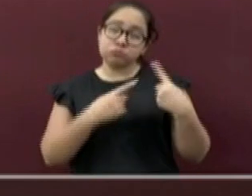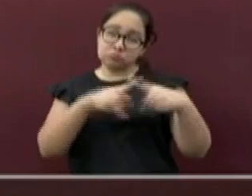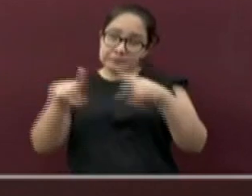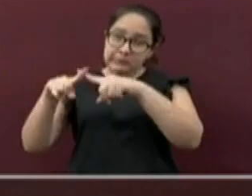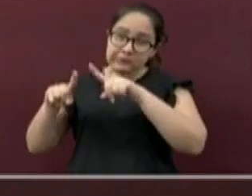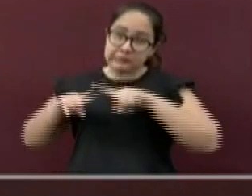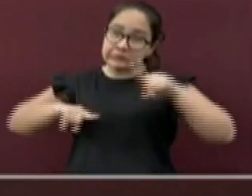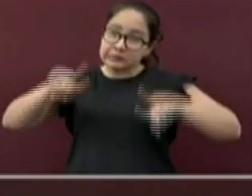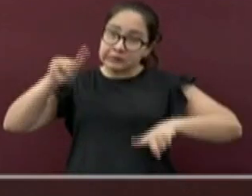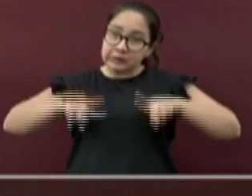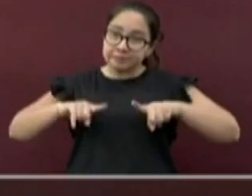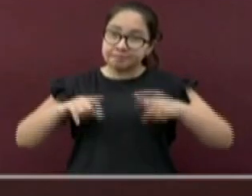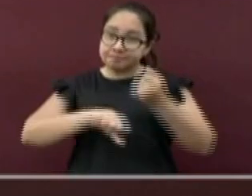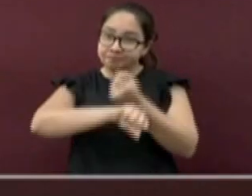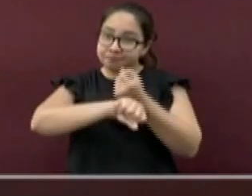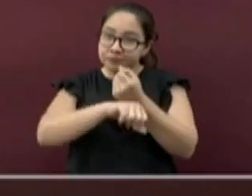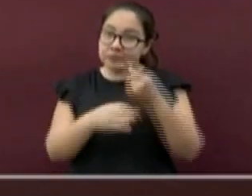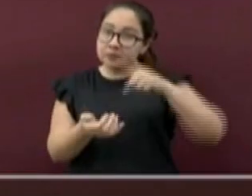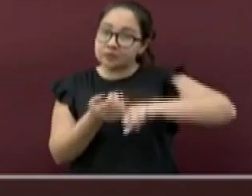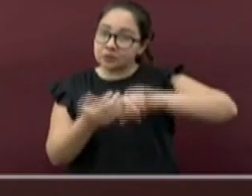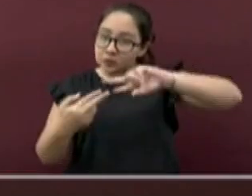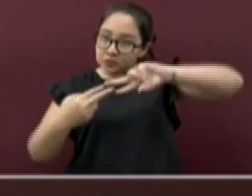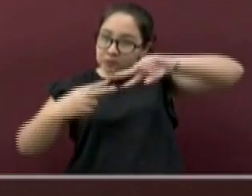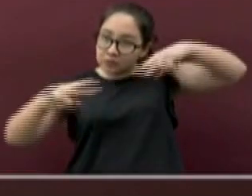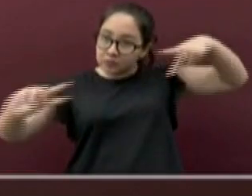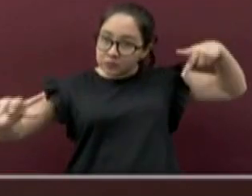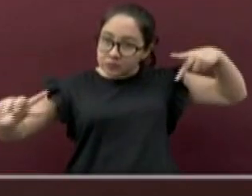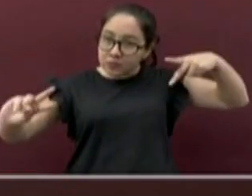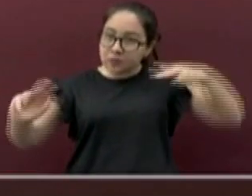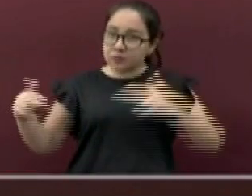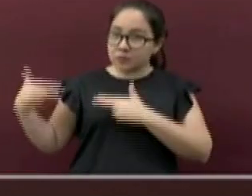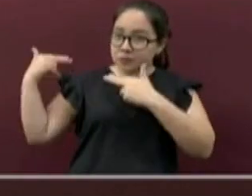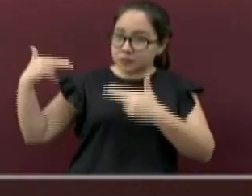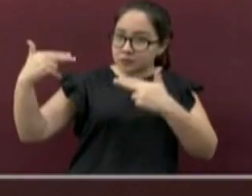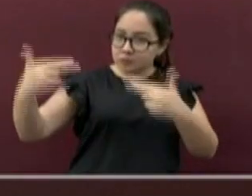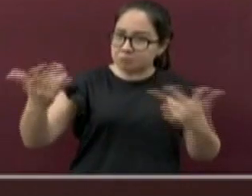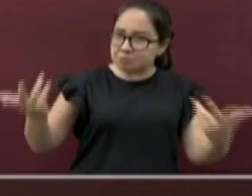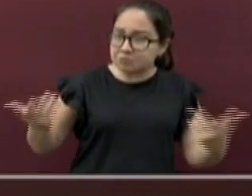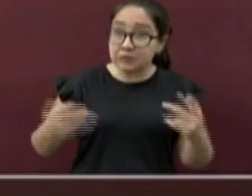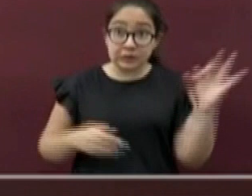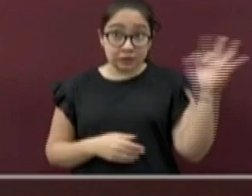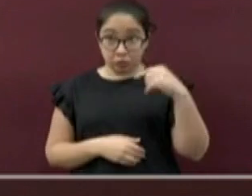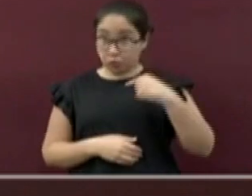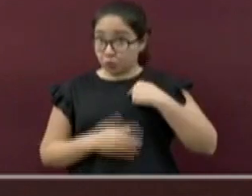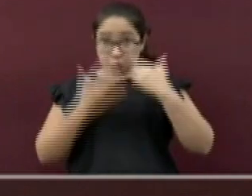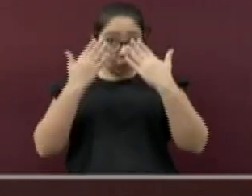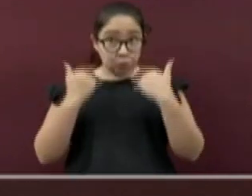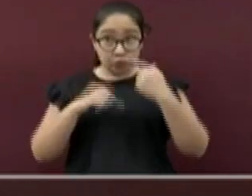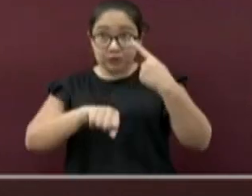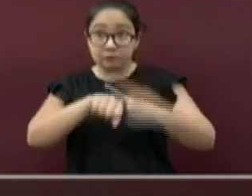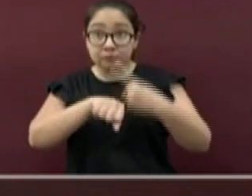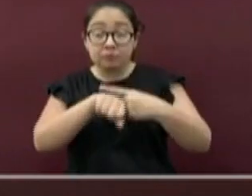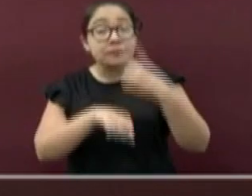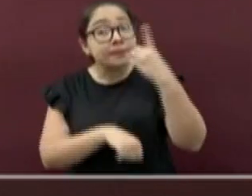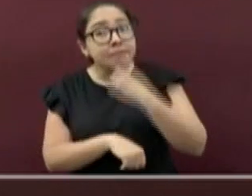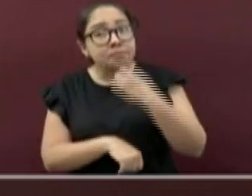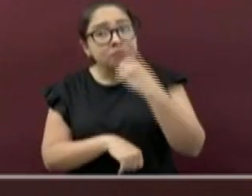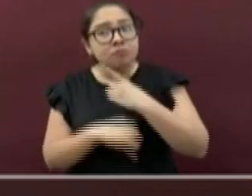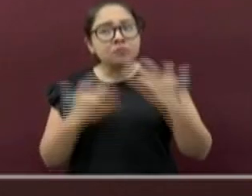Ahora bien, si yo no la padezco, ¿qué puedo hacer para evitar